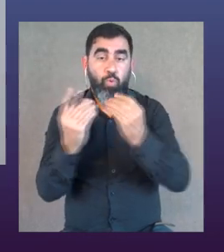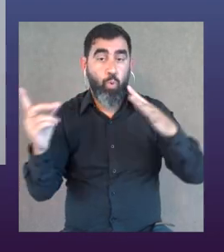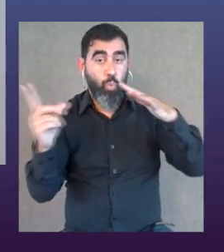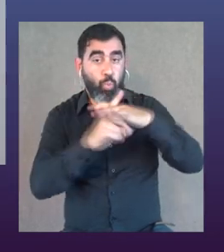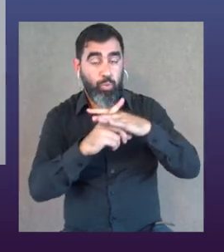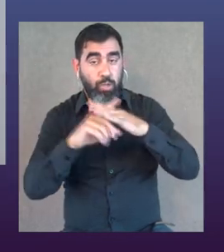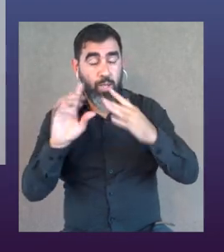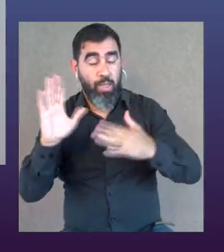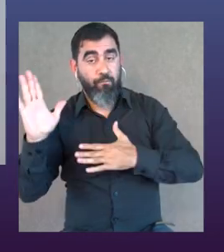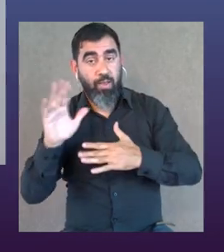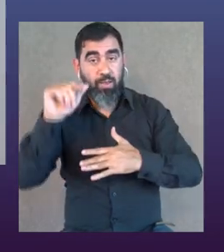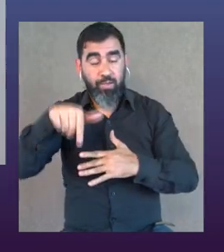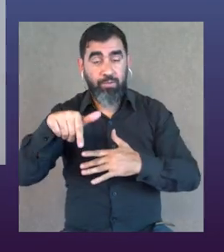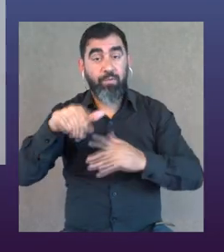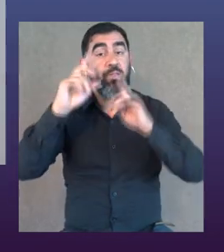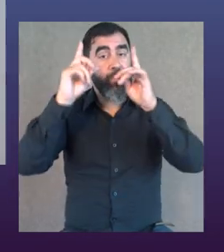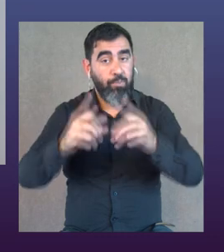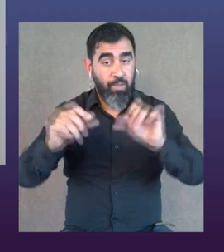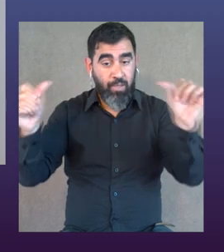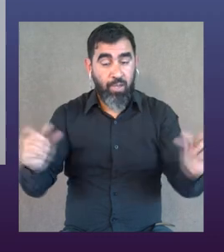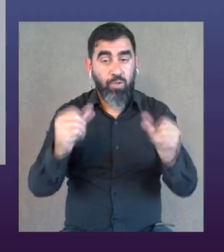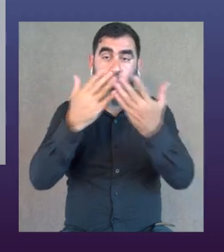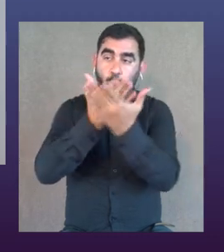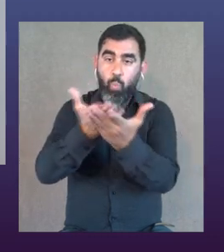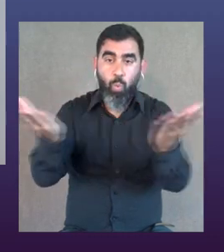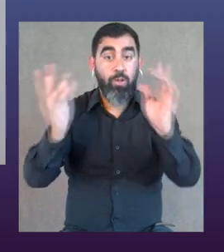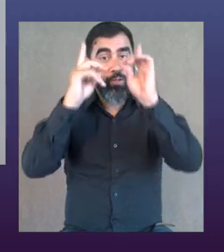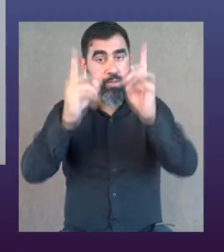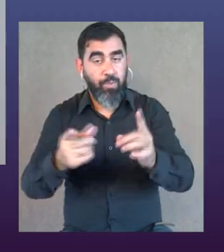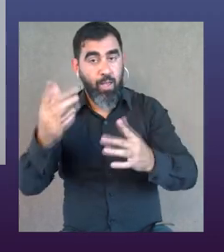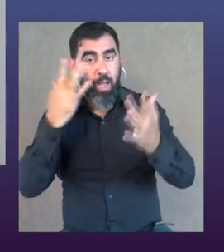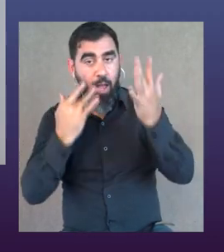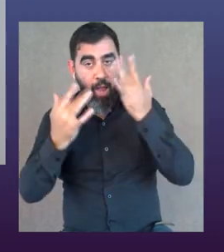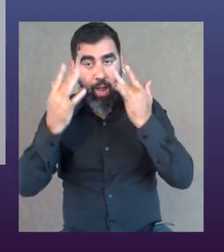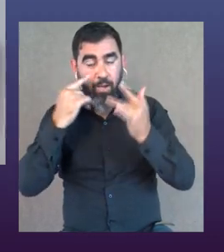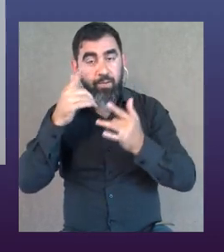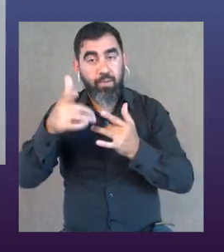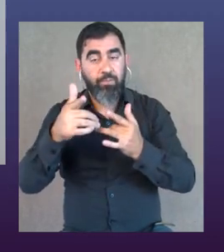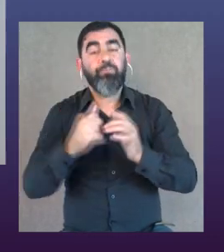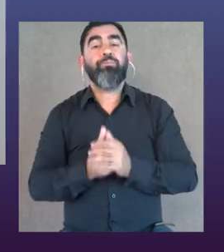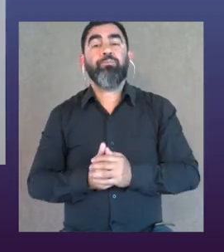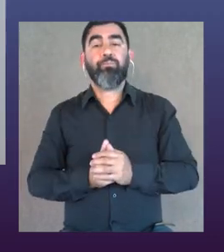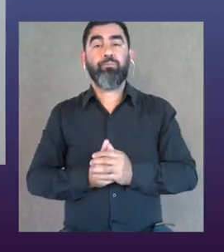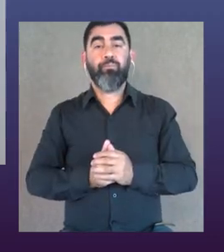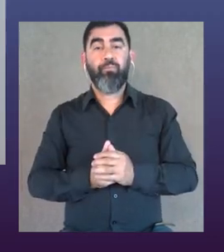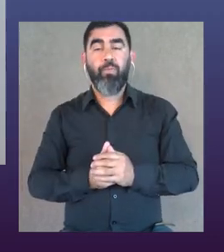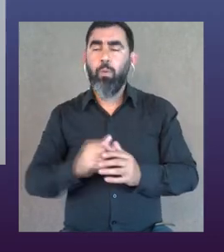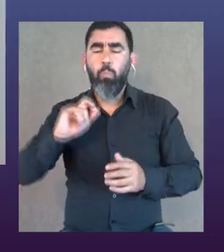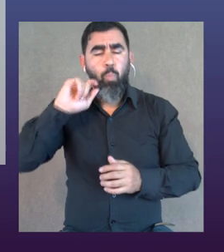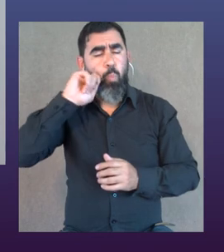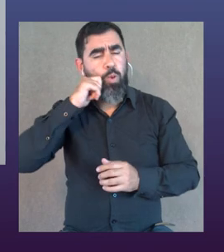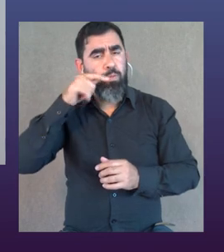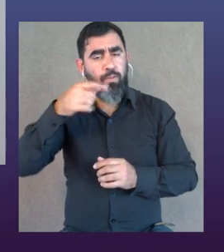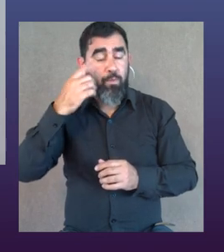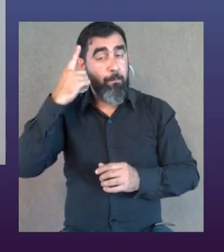trabaja mucho en danza inclusiva en Uruguay en Casa Rodante presentamos la obra todo bien, ahí hicimos un registro